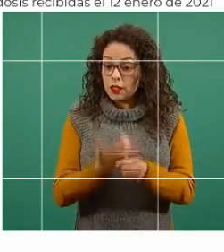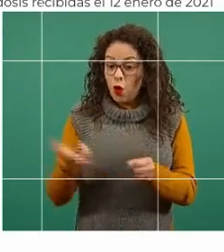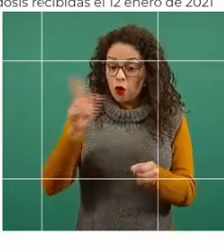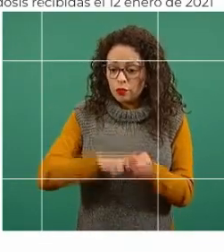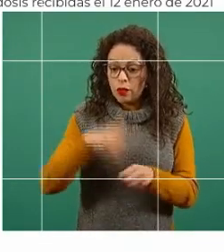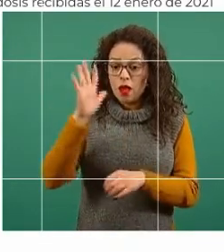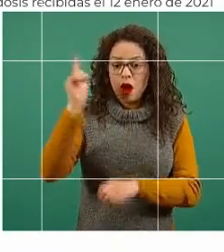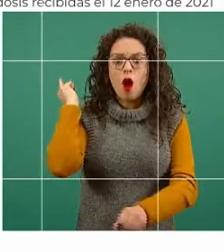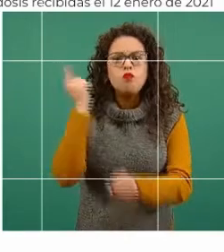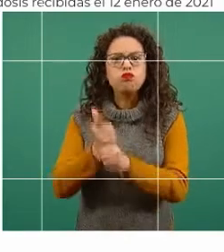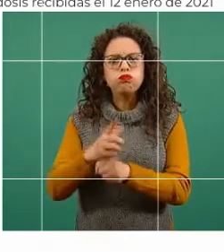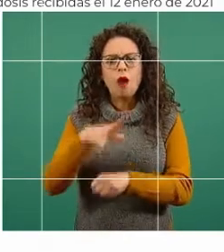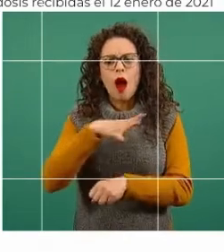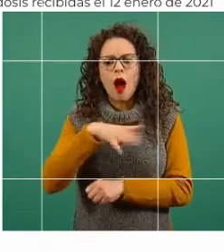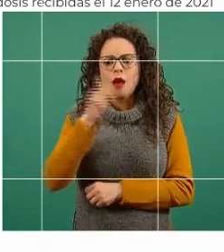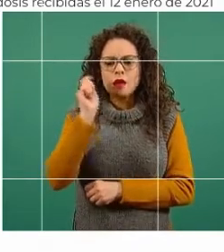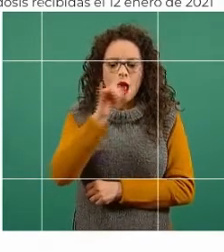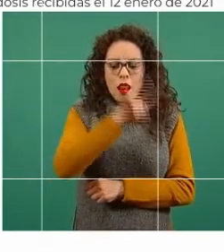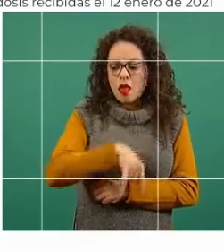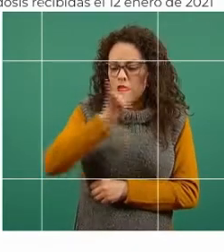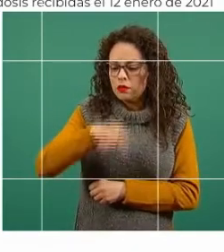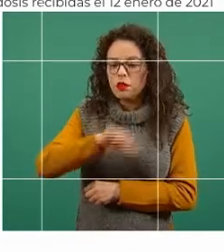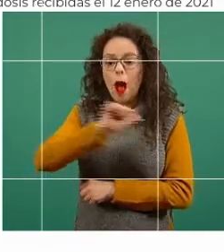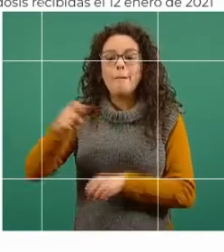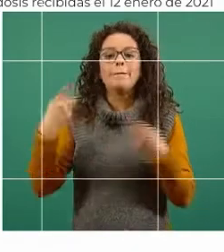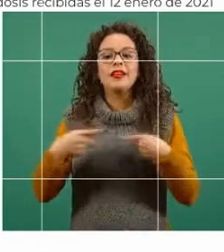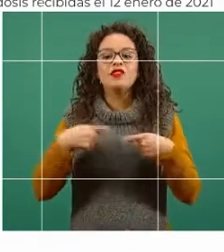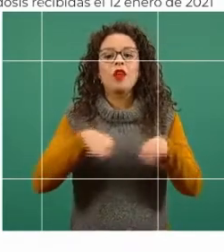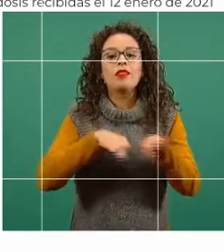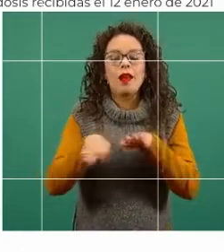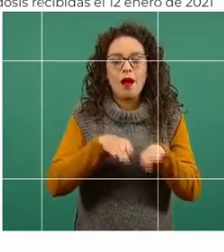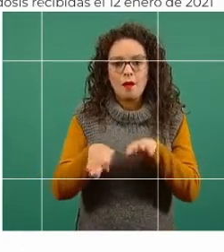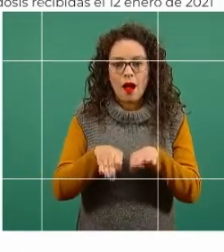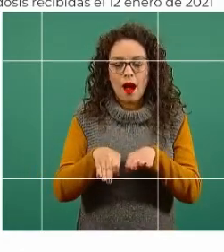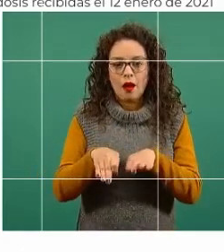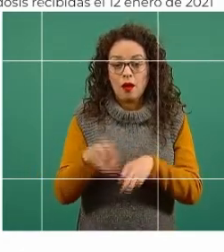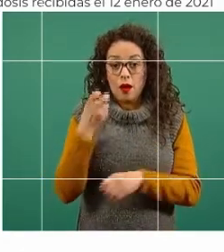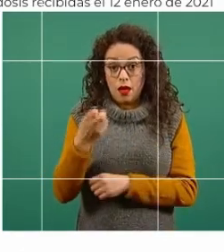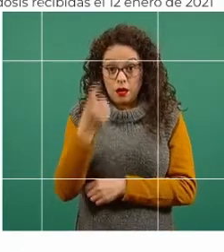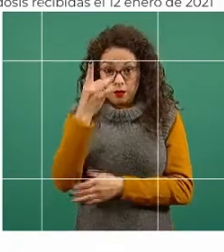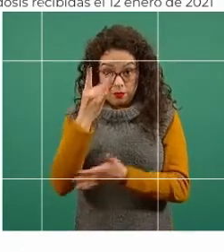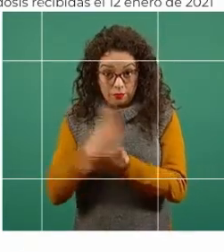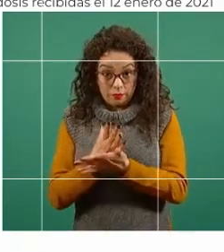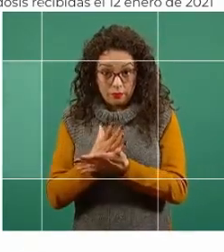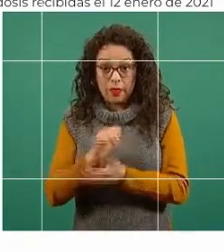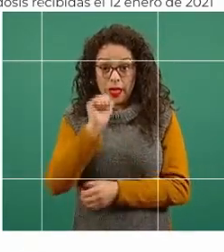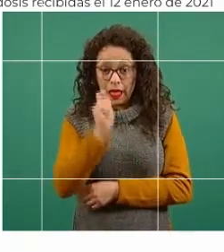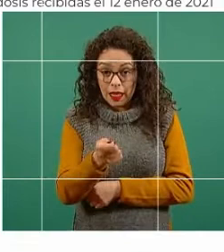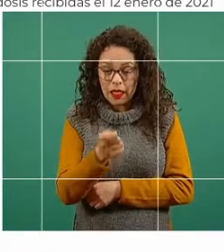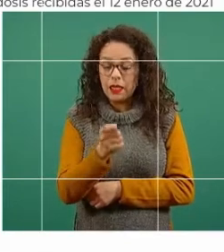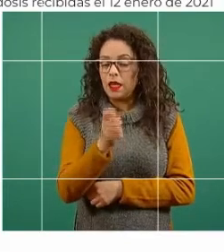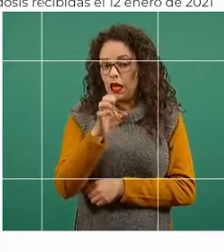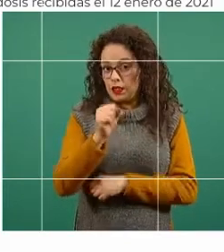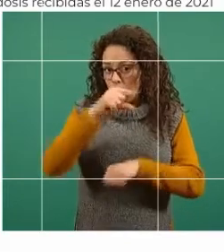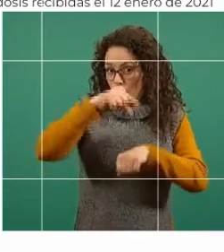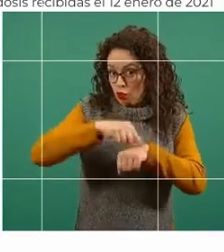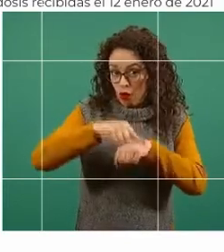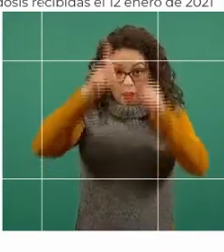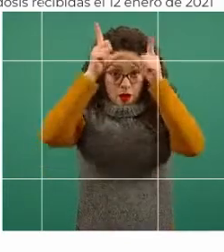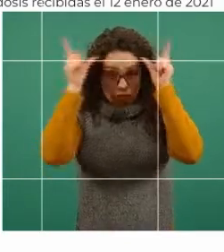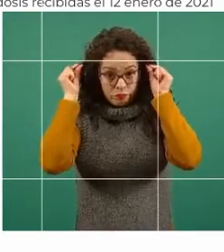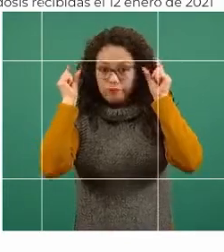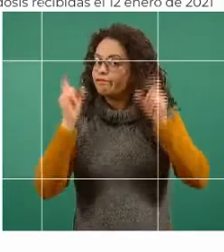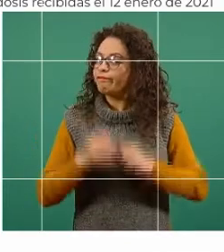la lista de personal y de ese personal que no solamente son médicas y enfermeros, sino también